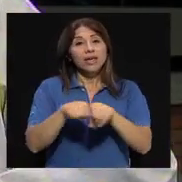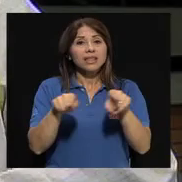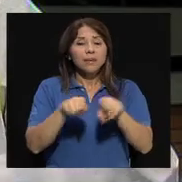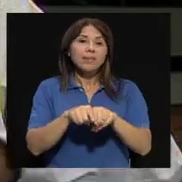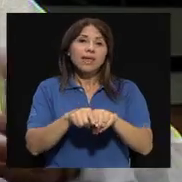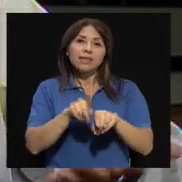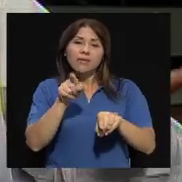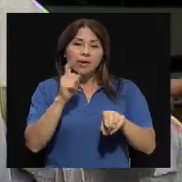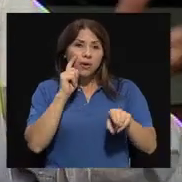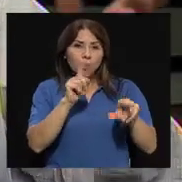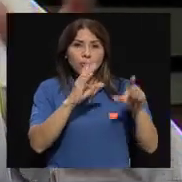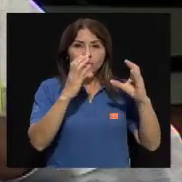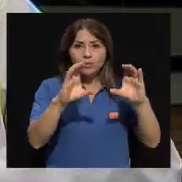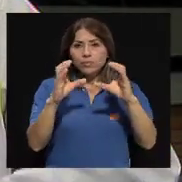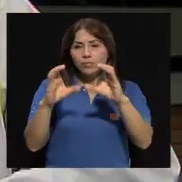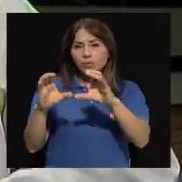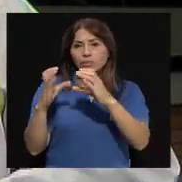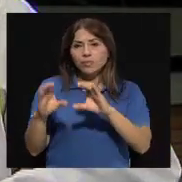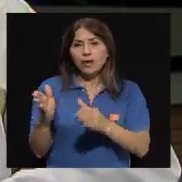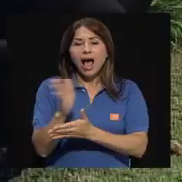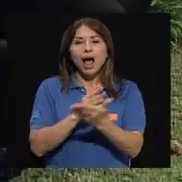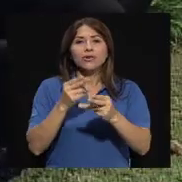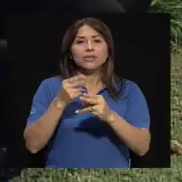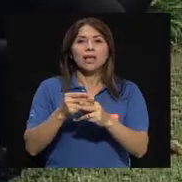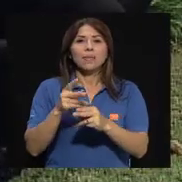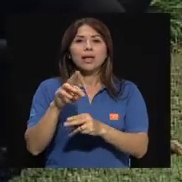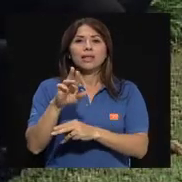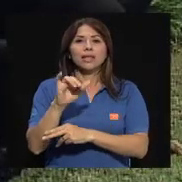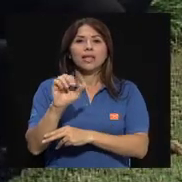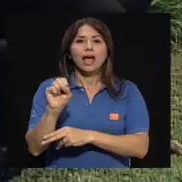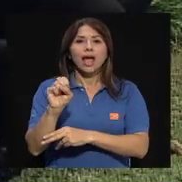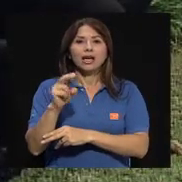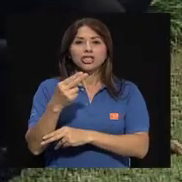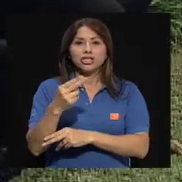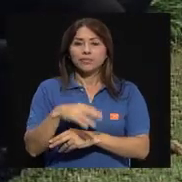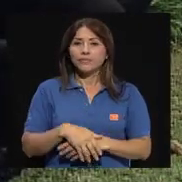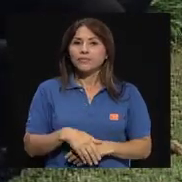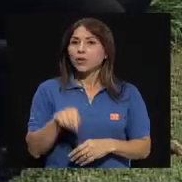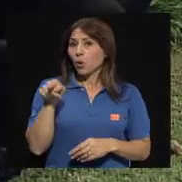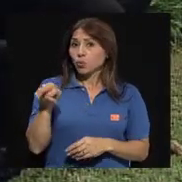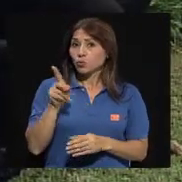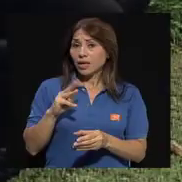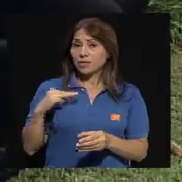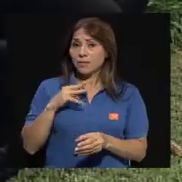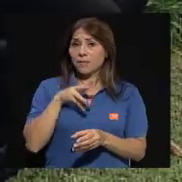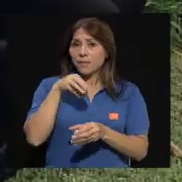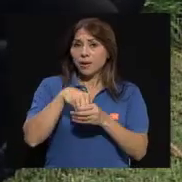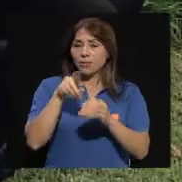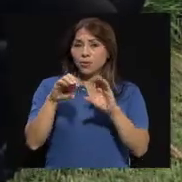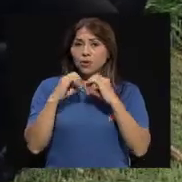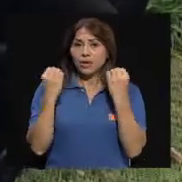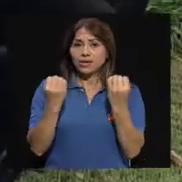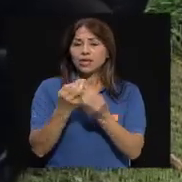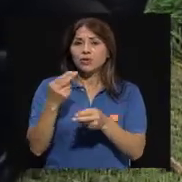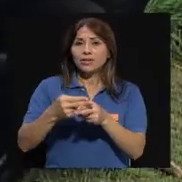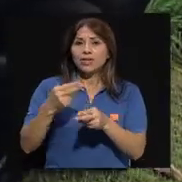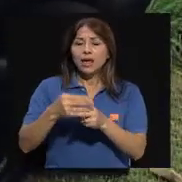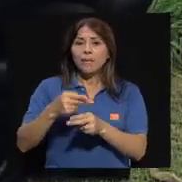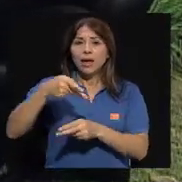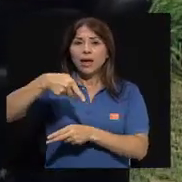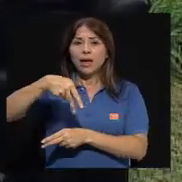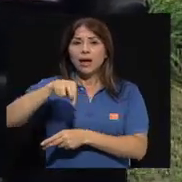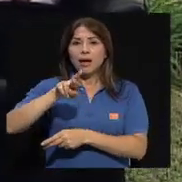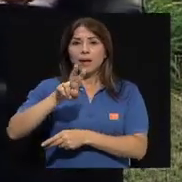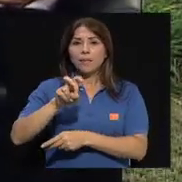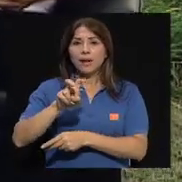la clasificación, ya lo que llamamos TRIASH. Don Cristóbal, usted es miembro de una organización que, tengo entendido, se llama